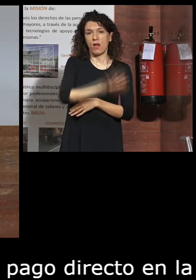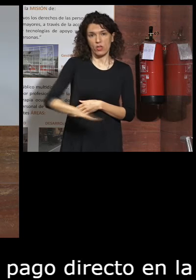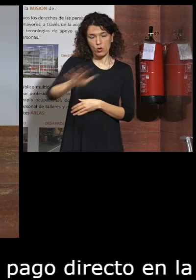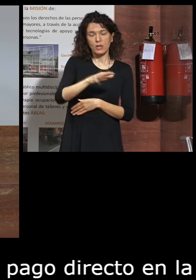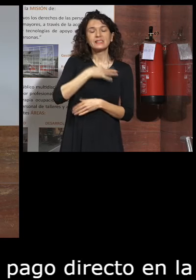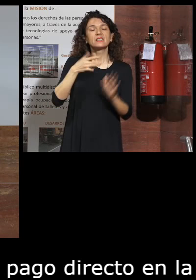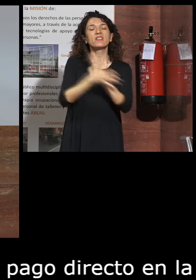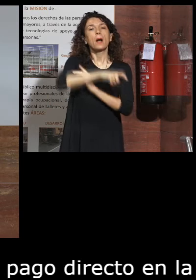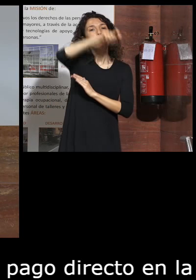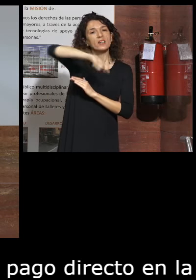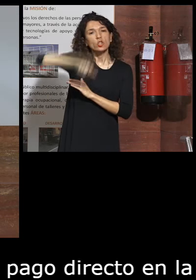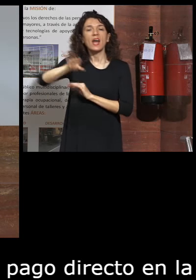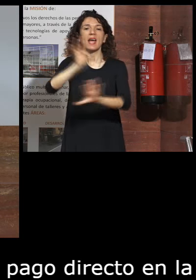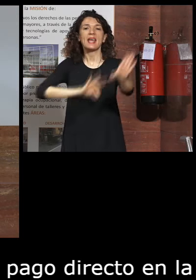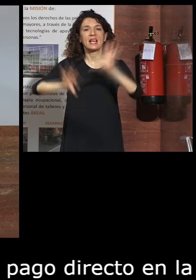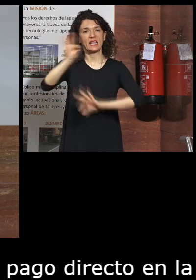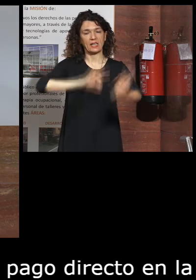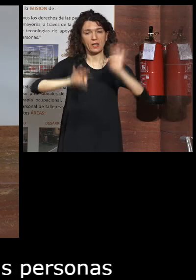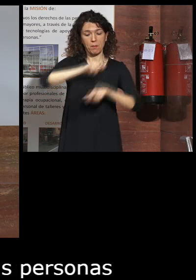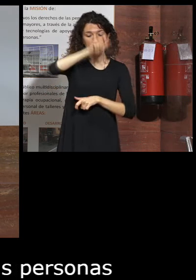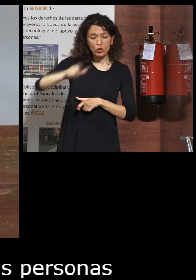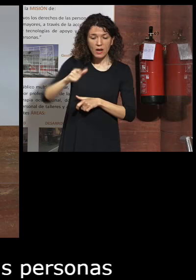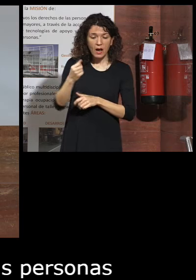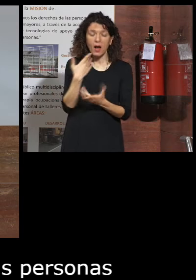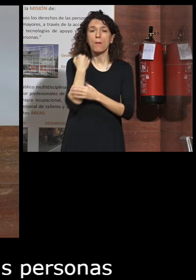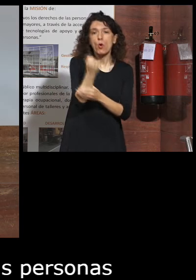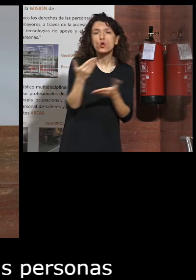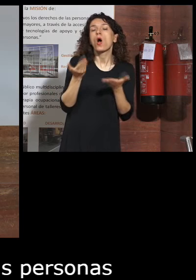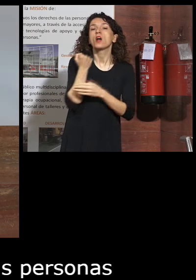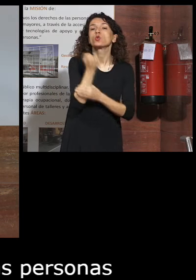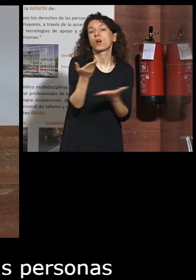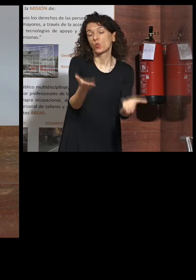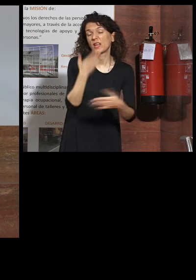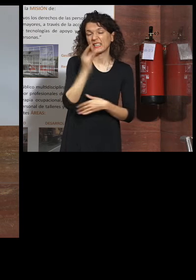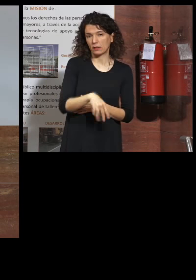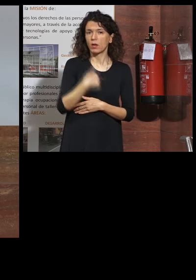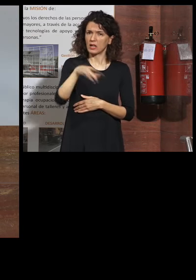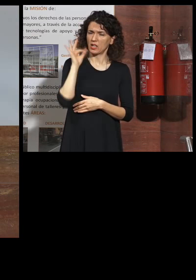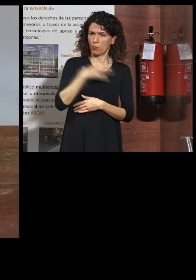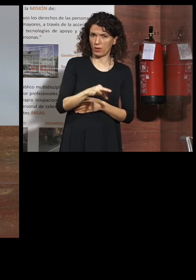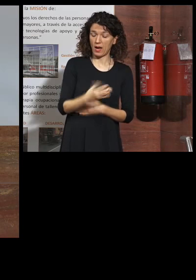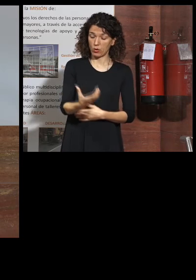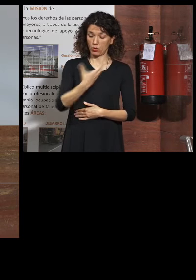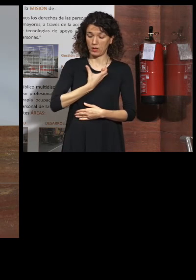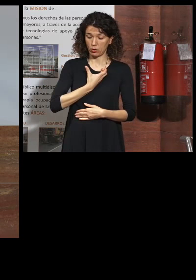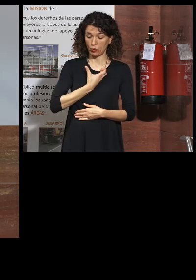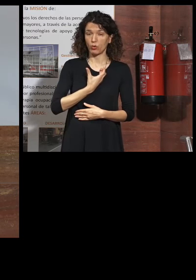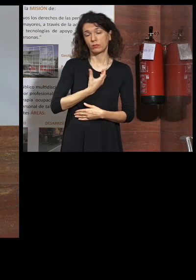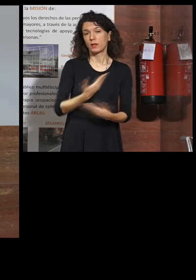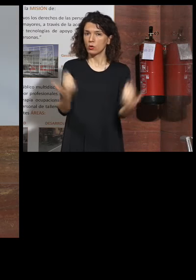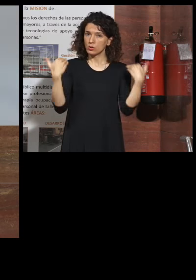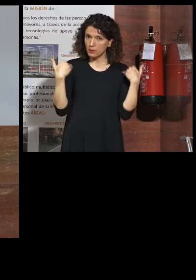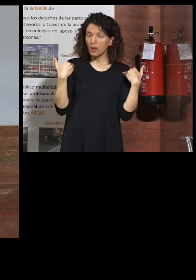elegir quien les ayuda. El ayuntamiento mantiene la responsabilidad del presupuesto